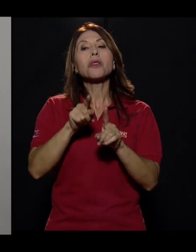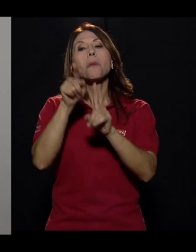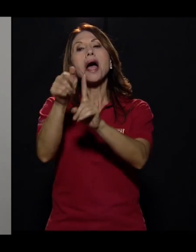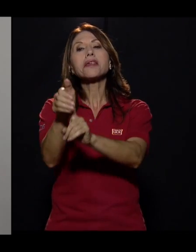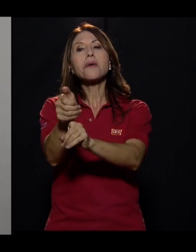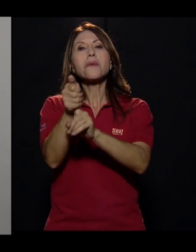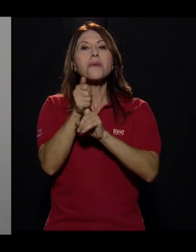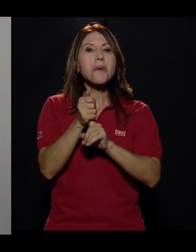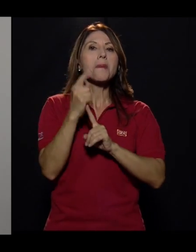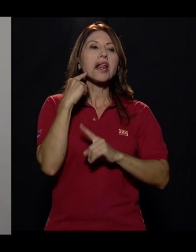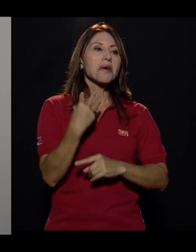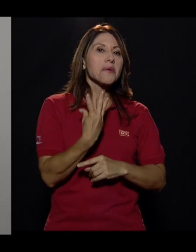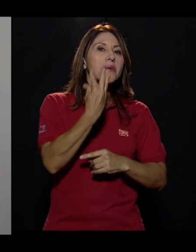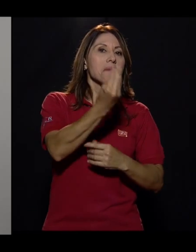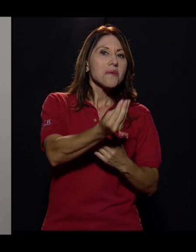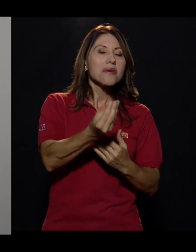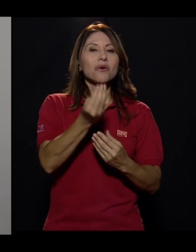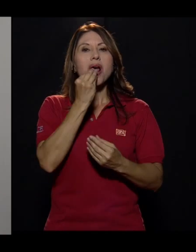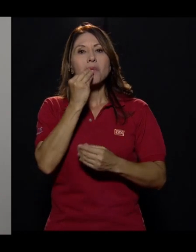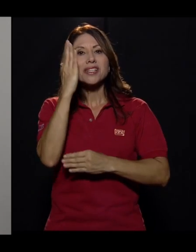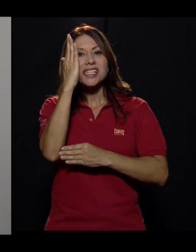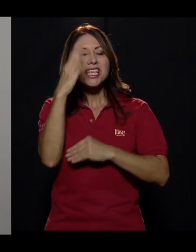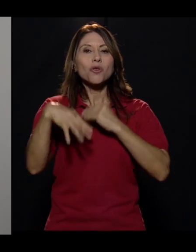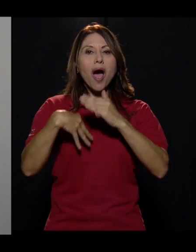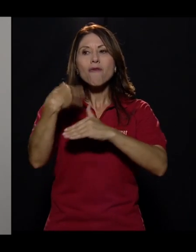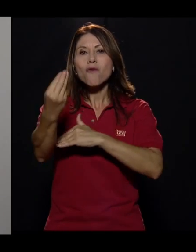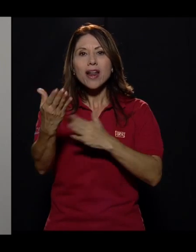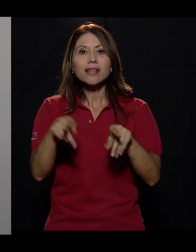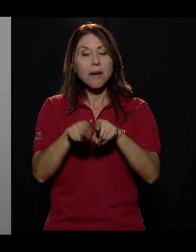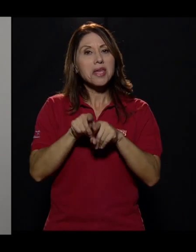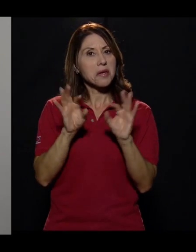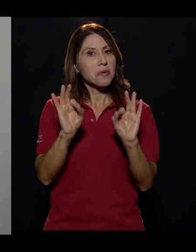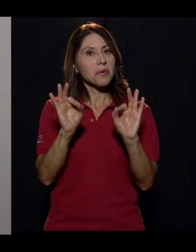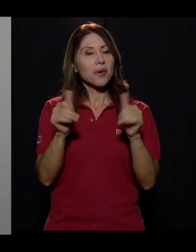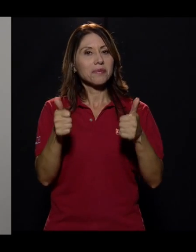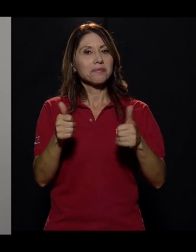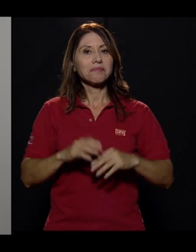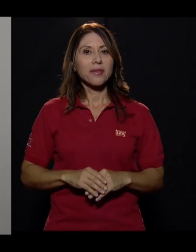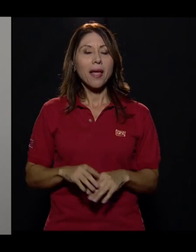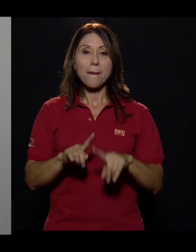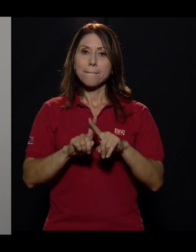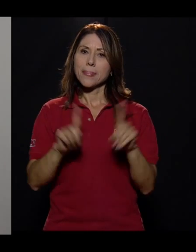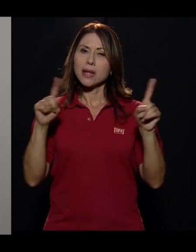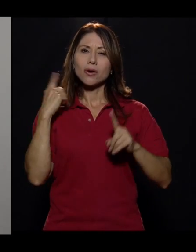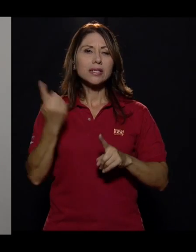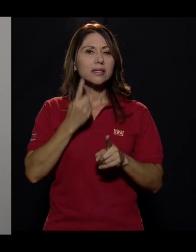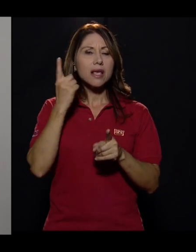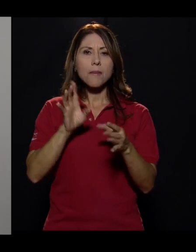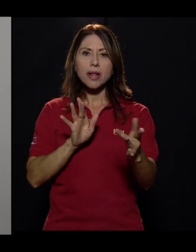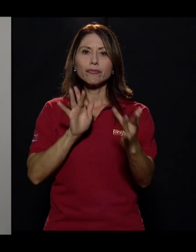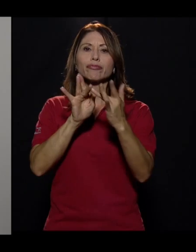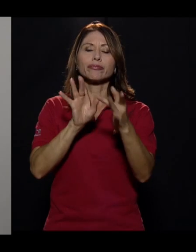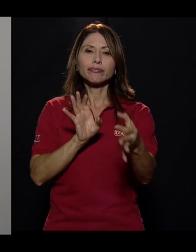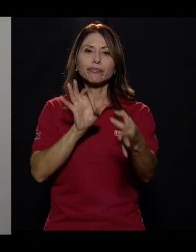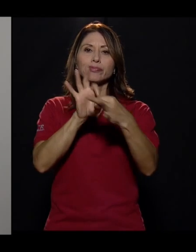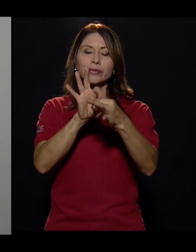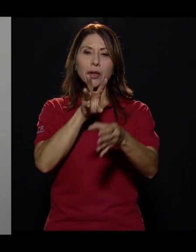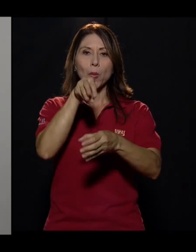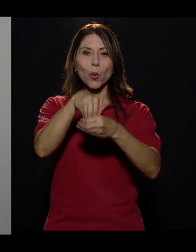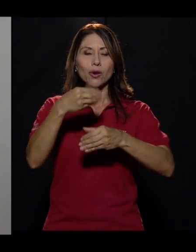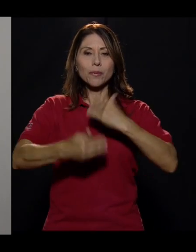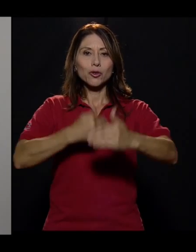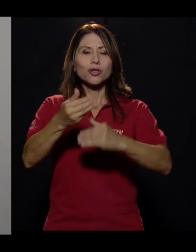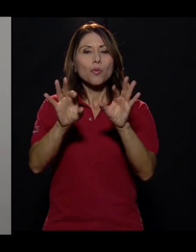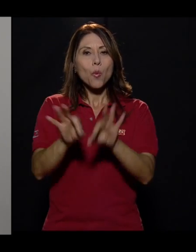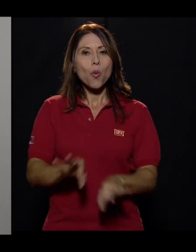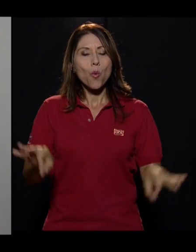de vez en cuando lo lleven a darse una vueltita. Un almuercito fuera de la institución también eso es sano. Pero que estén siempre involucrados